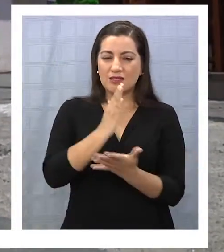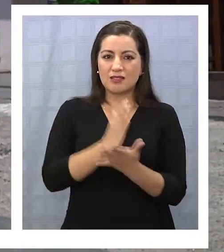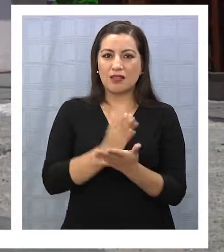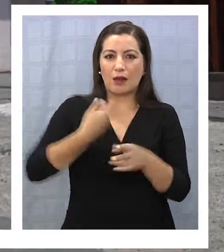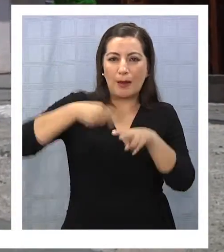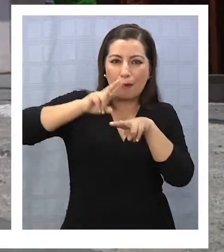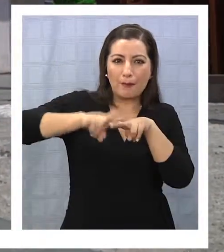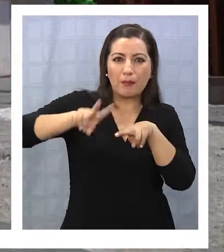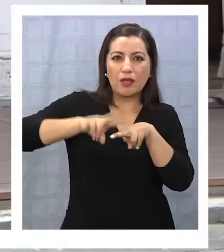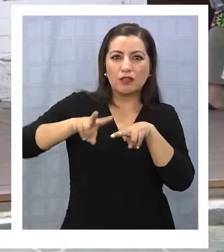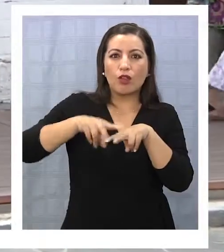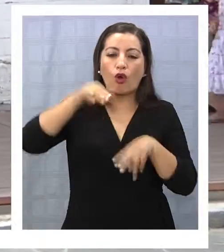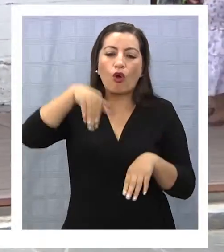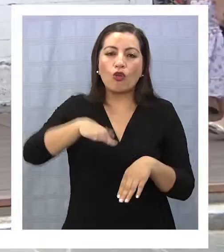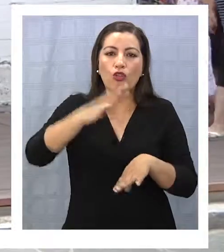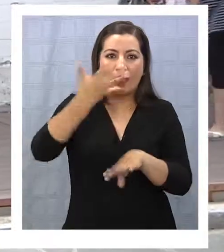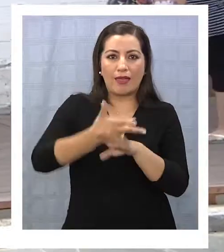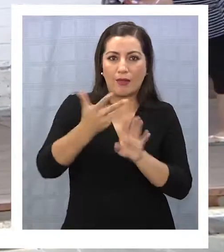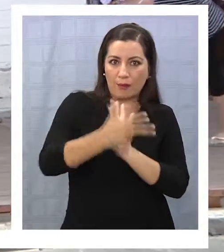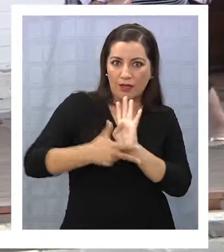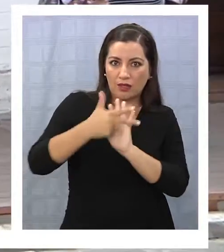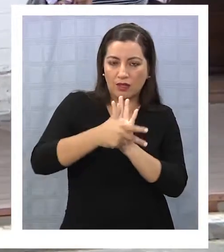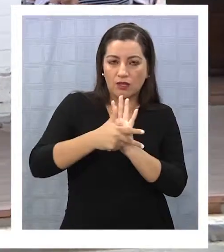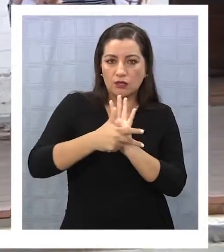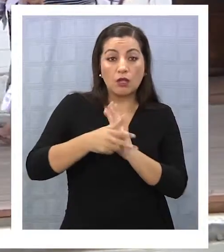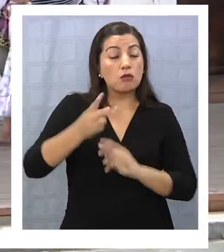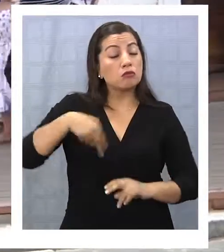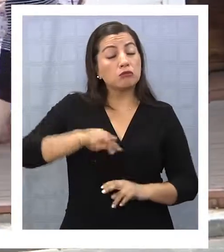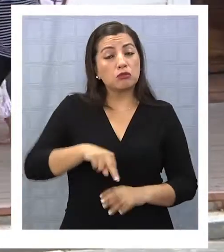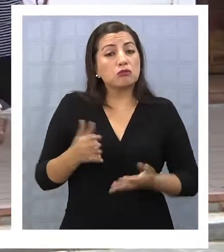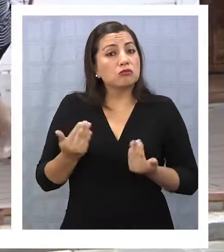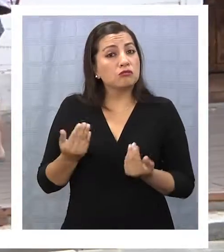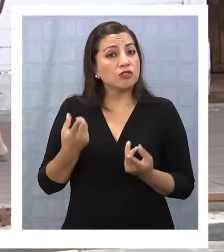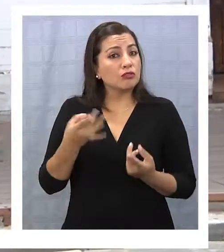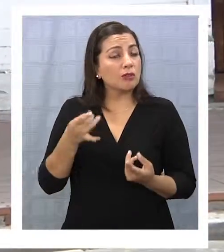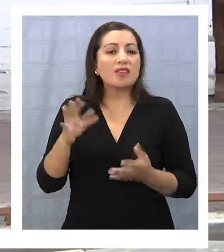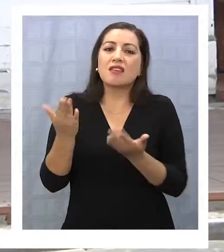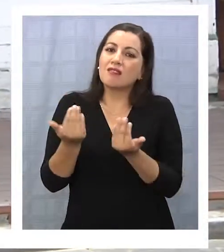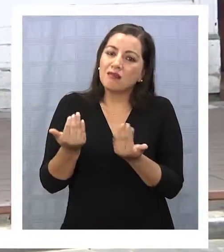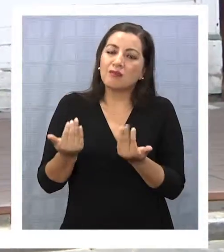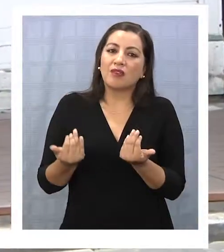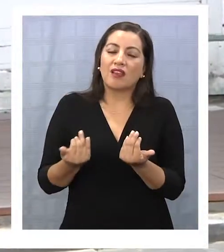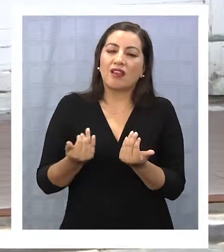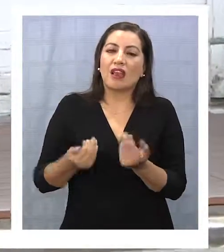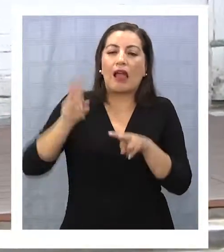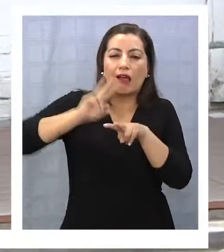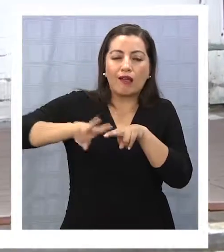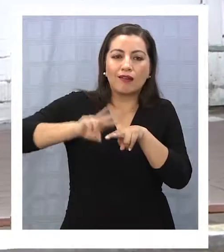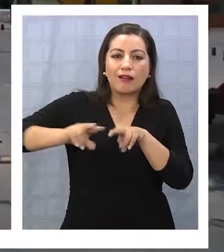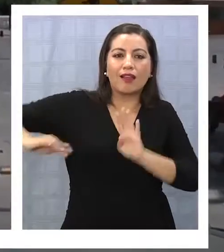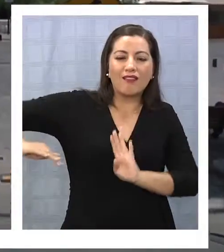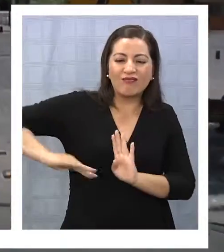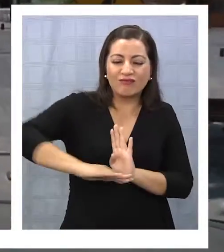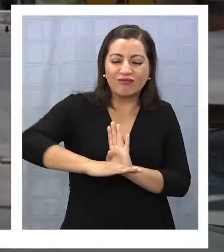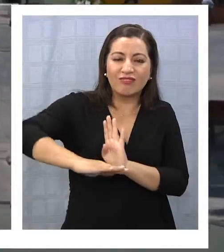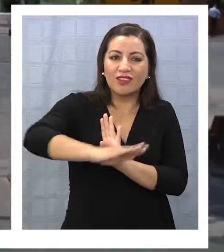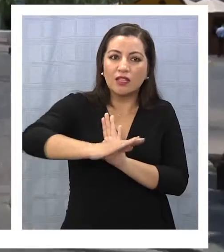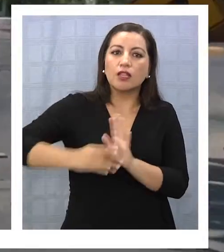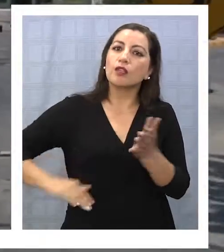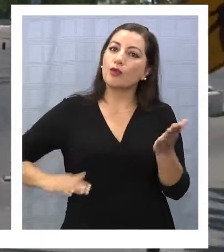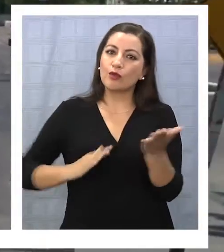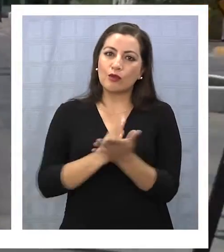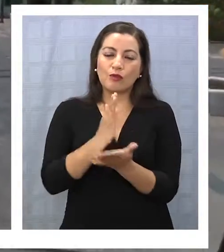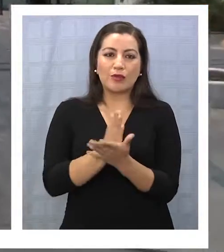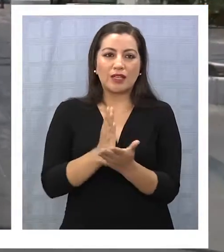todos estos baches que están en Baqueano. Por el momento, solo queda esperar que los trabajos de remodelación de las veredas terminen y que con ello comience la